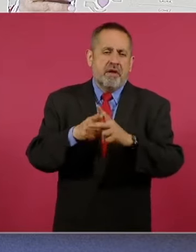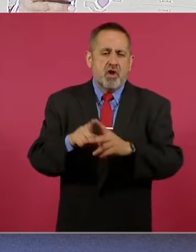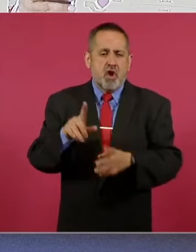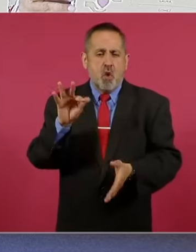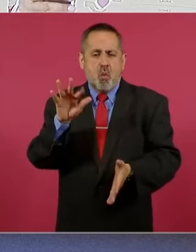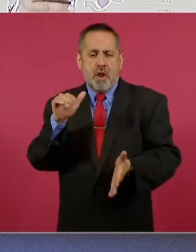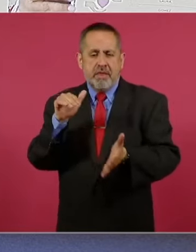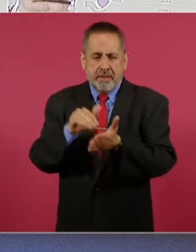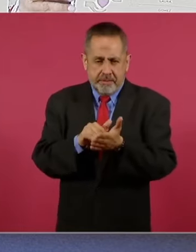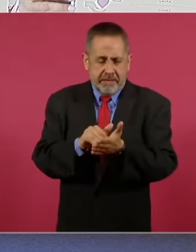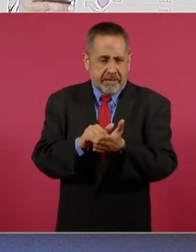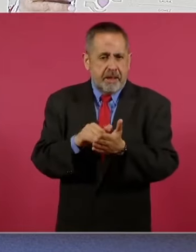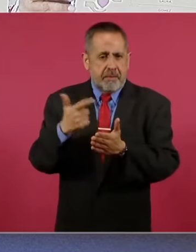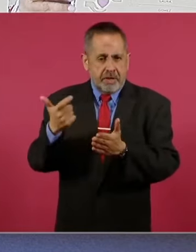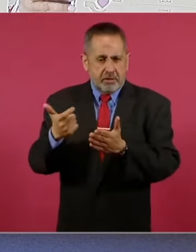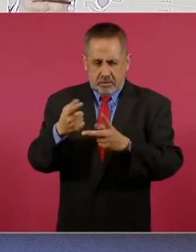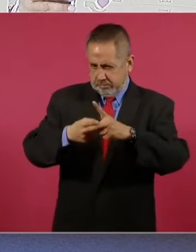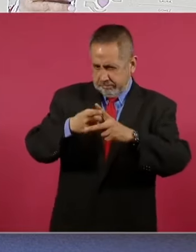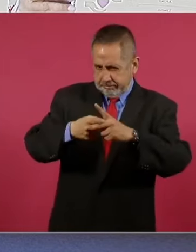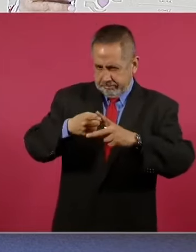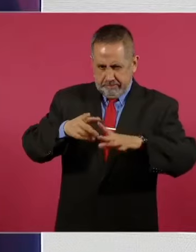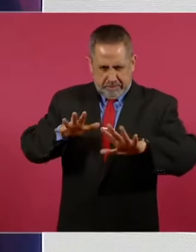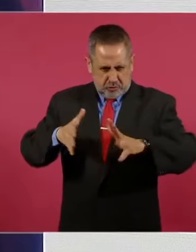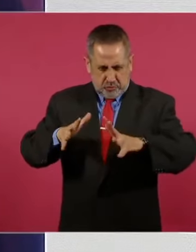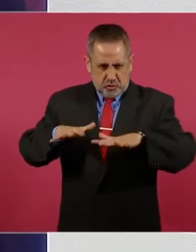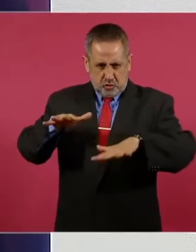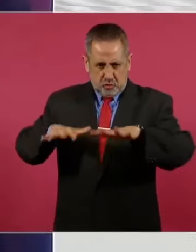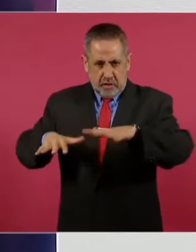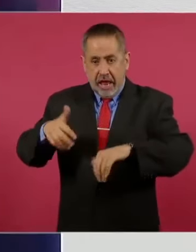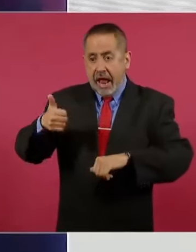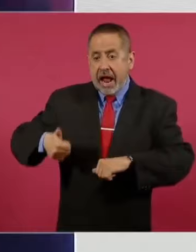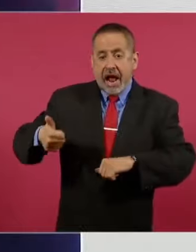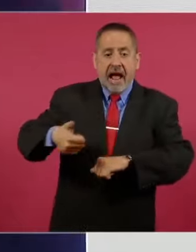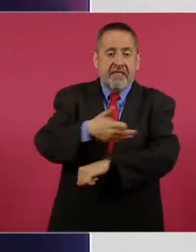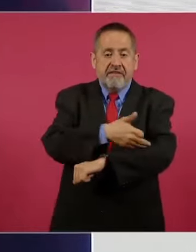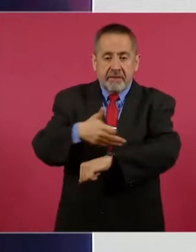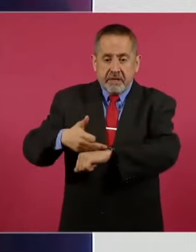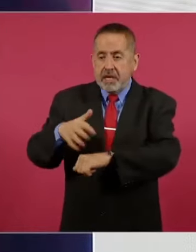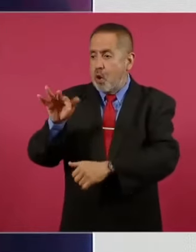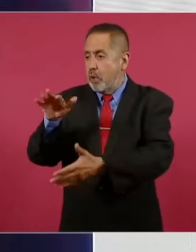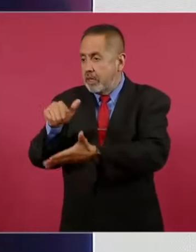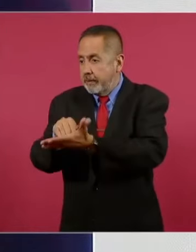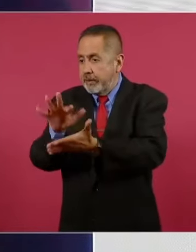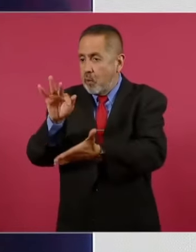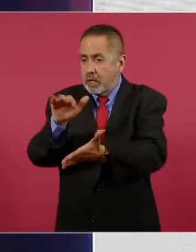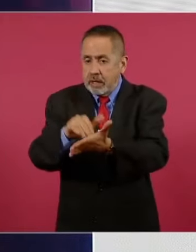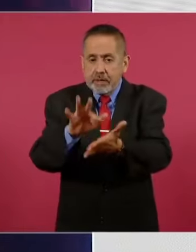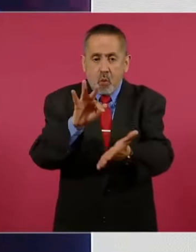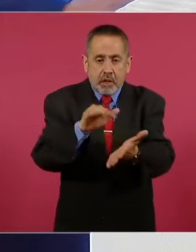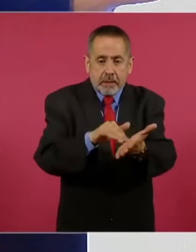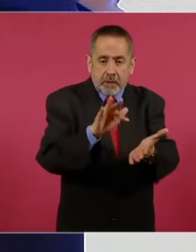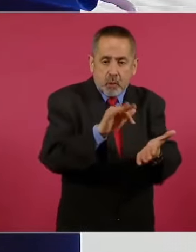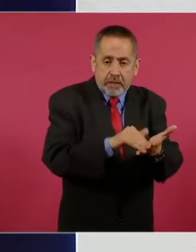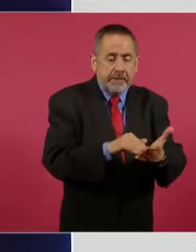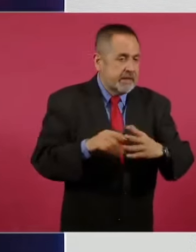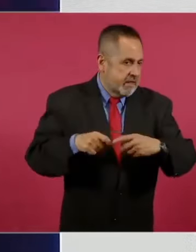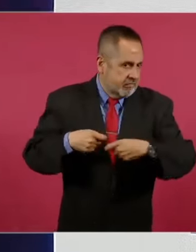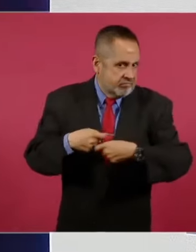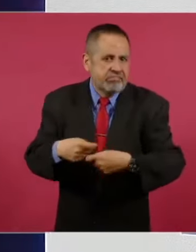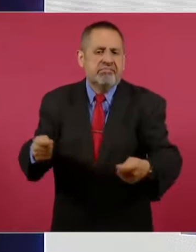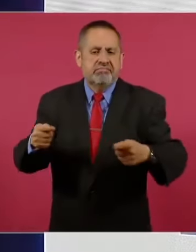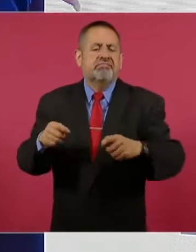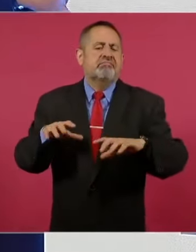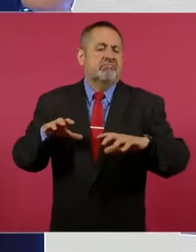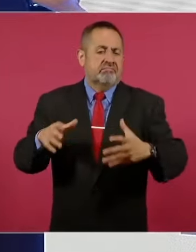mil pesos, promedio, por familia, alrededor